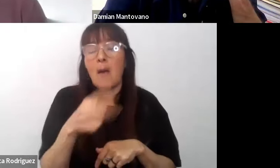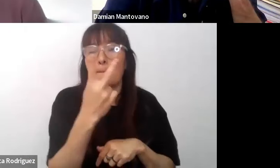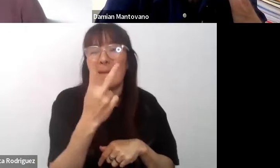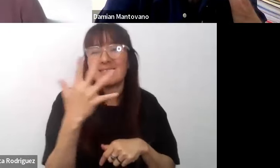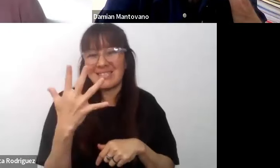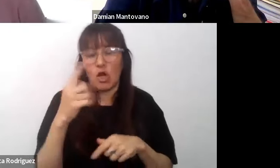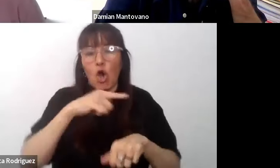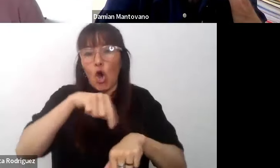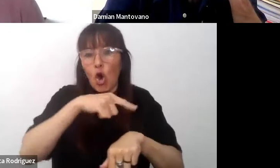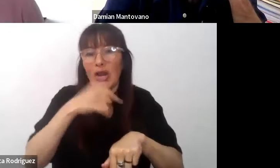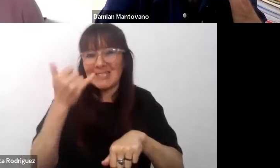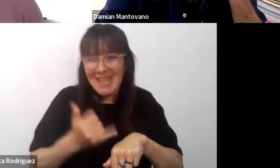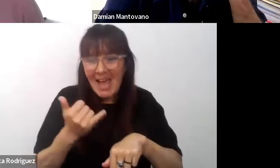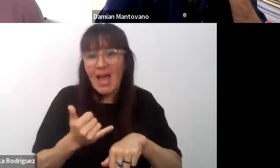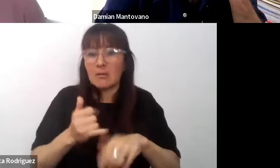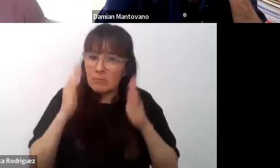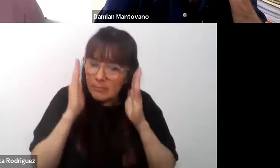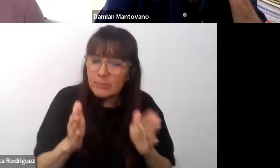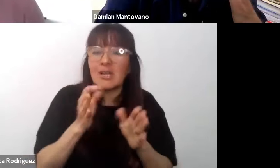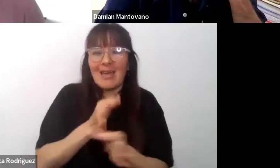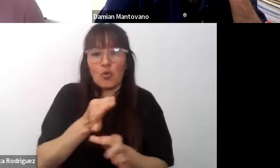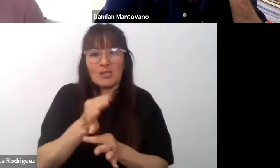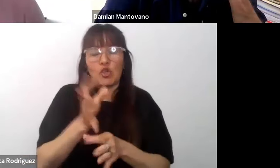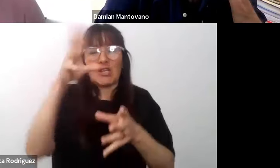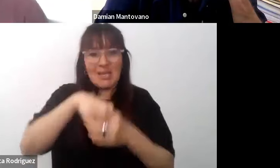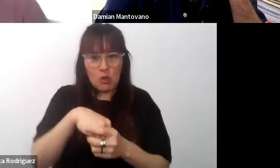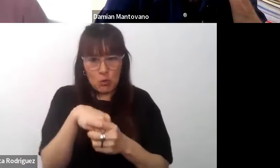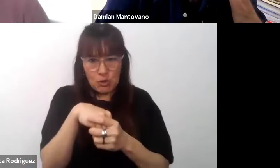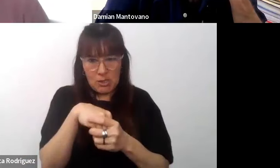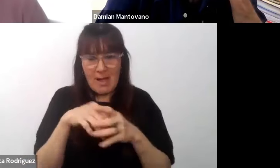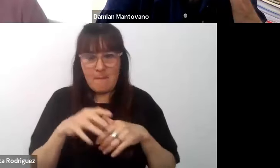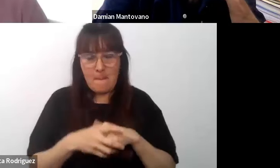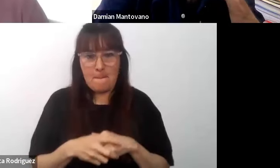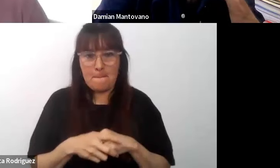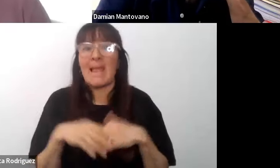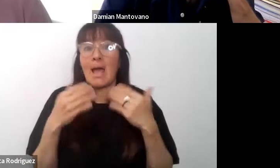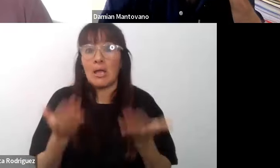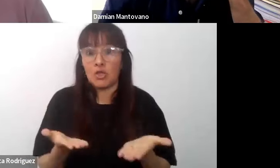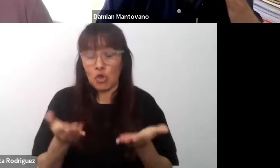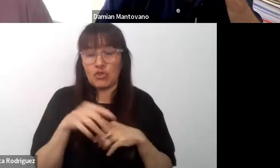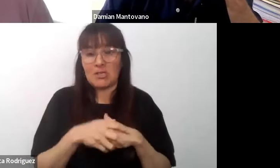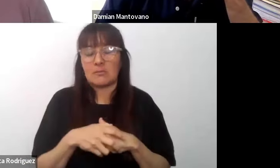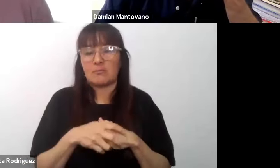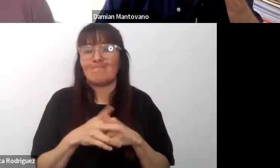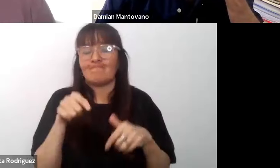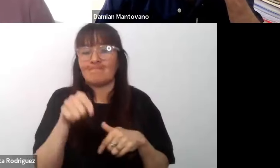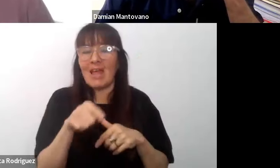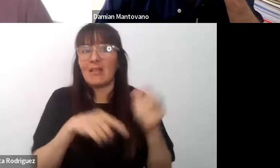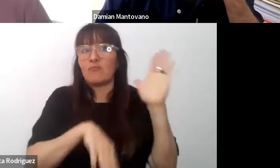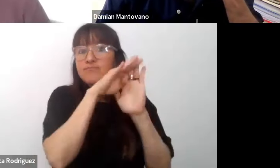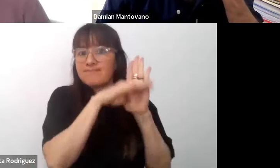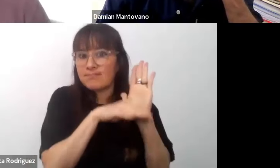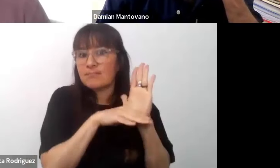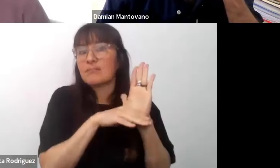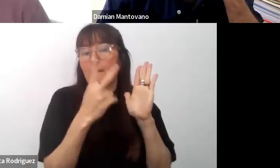dedicadas a la educación inclusiva entonces este marco de 25 horas